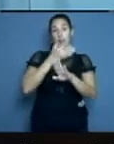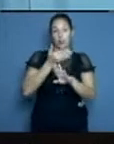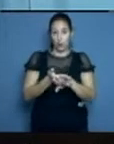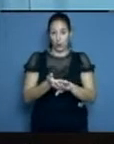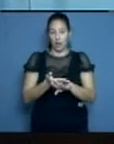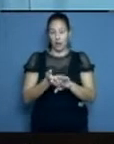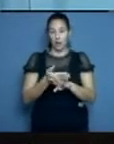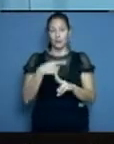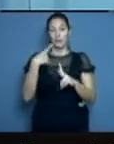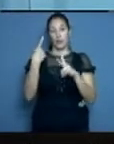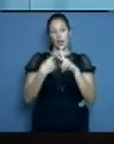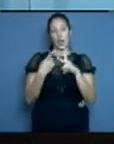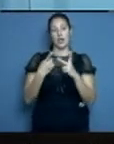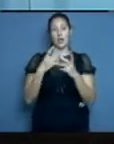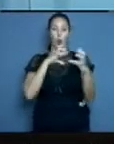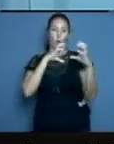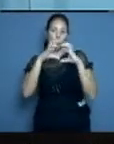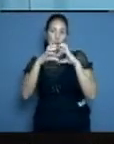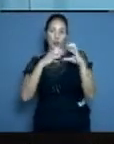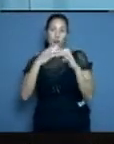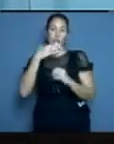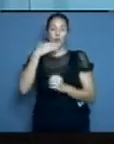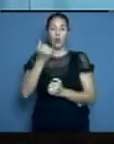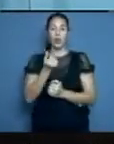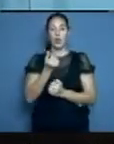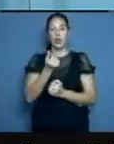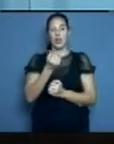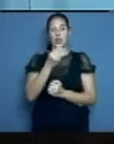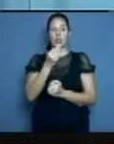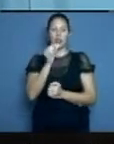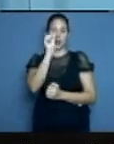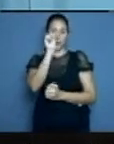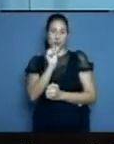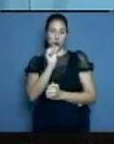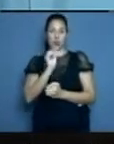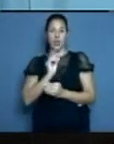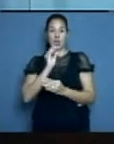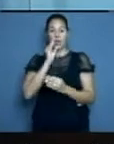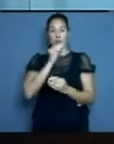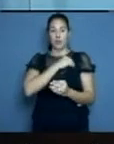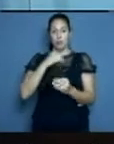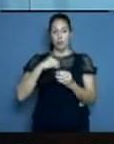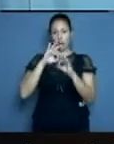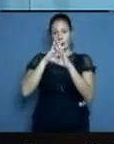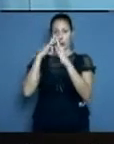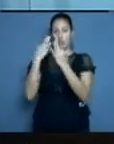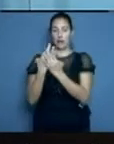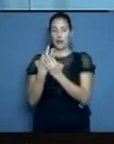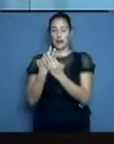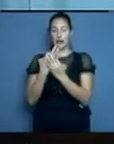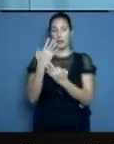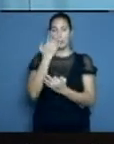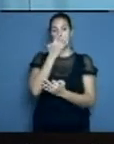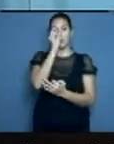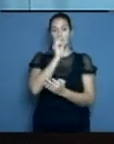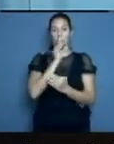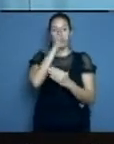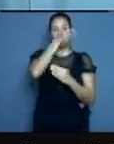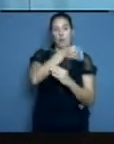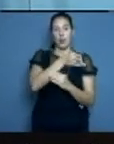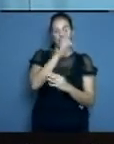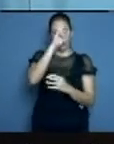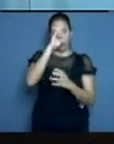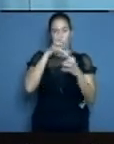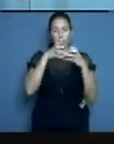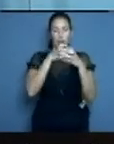el consultorio del médico de la familia con la persona que va al policlínico, porque en ocasiones nos dicen los doctores de los consultorios que el